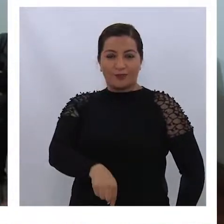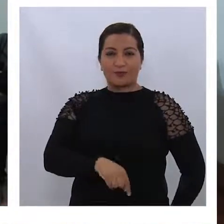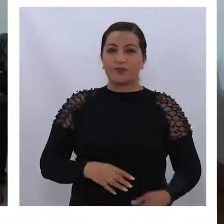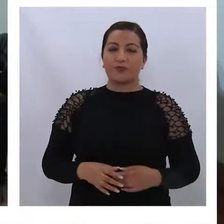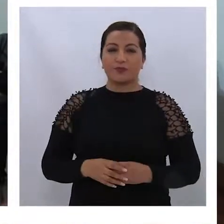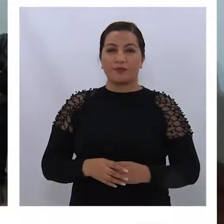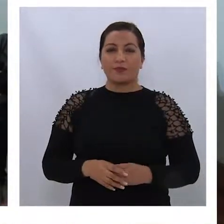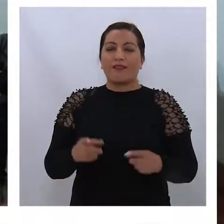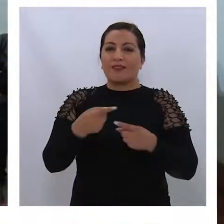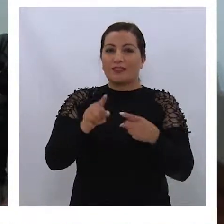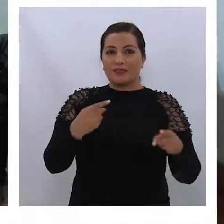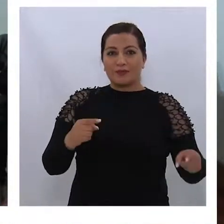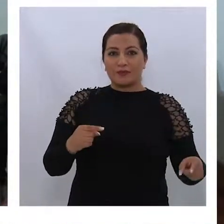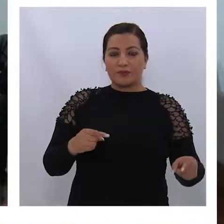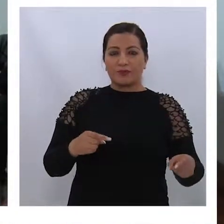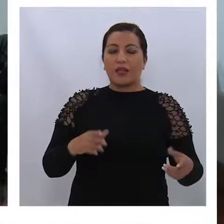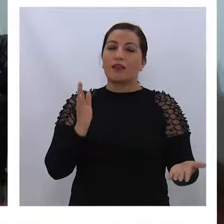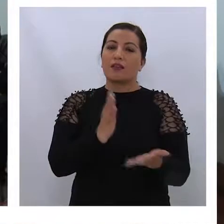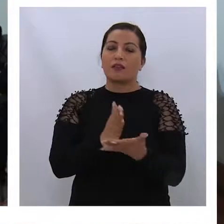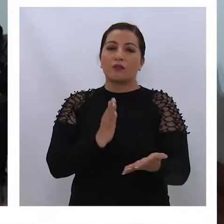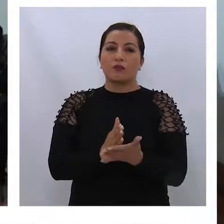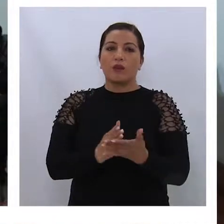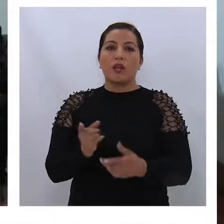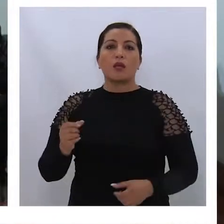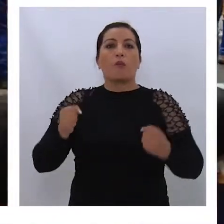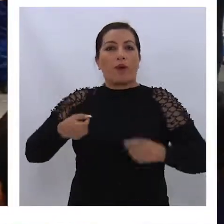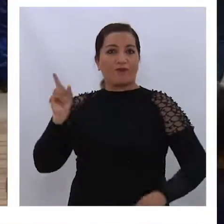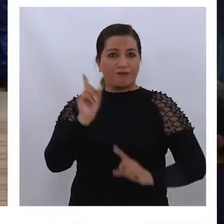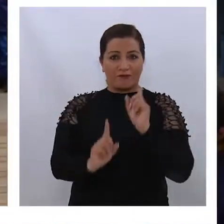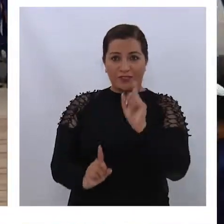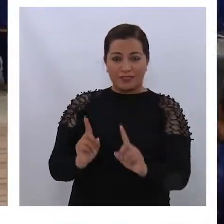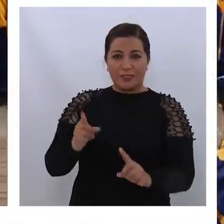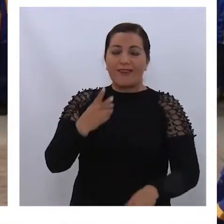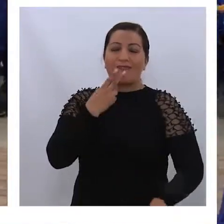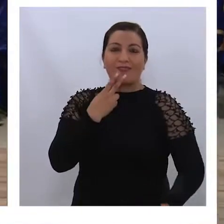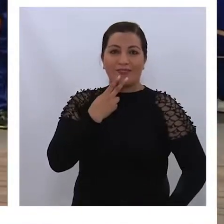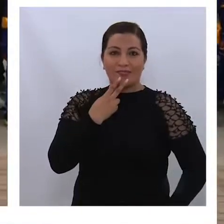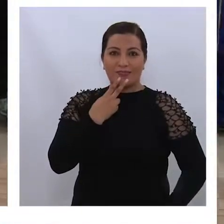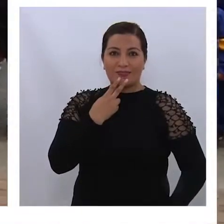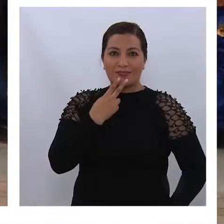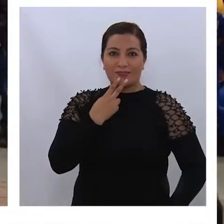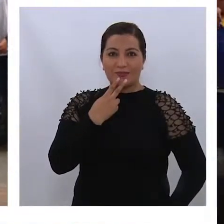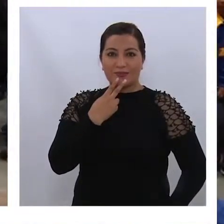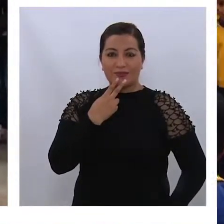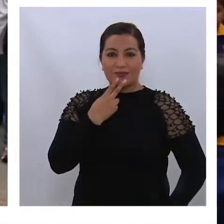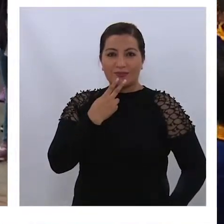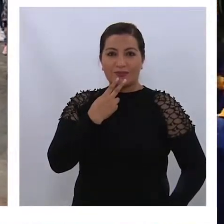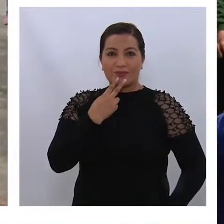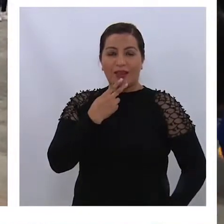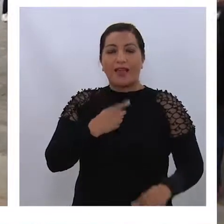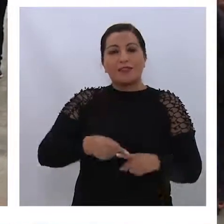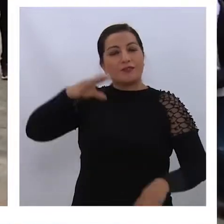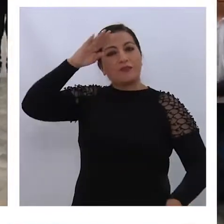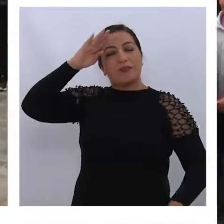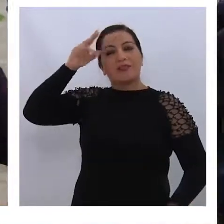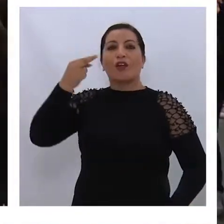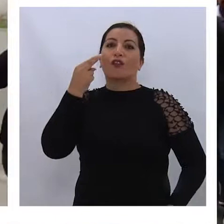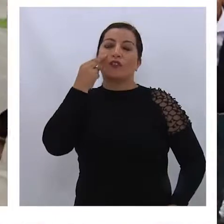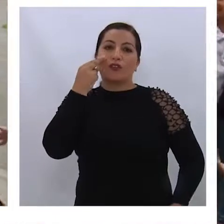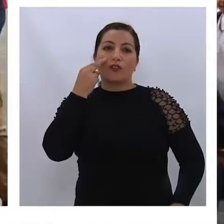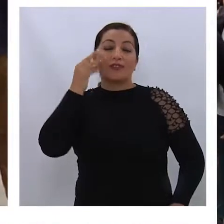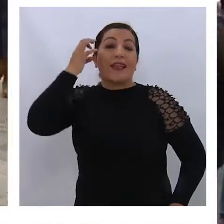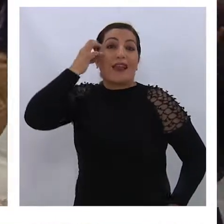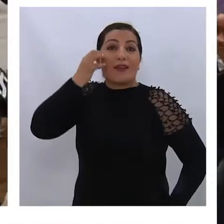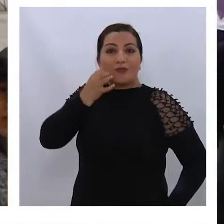a los distintos colegios que nos puedan visitar, que puedan vivir también la experiencia de conocer